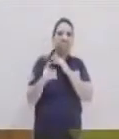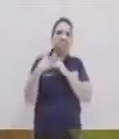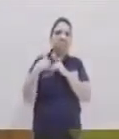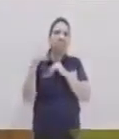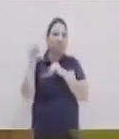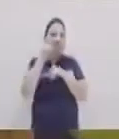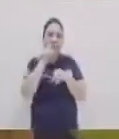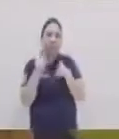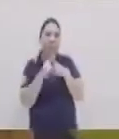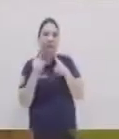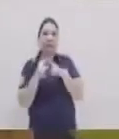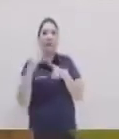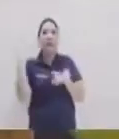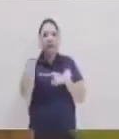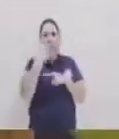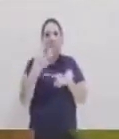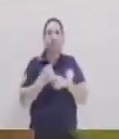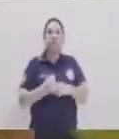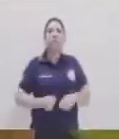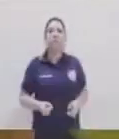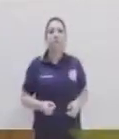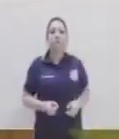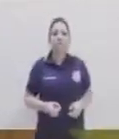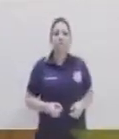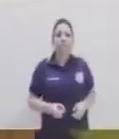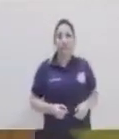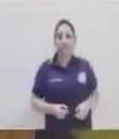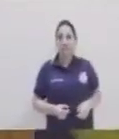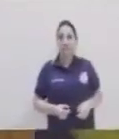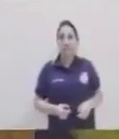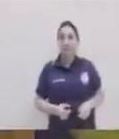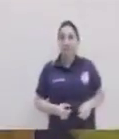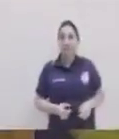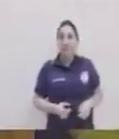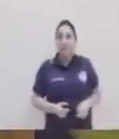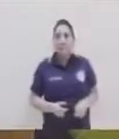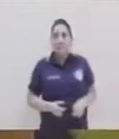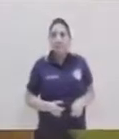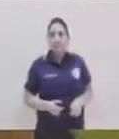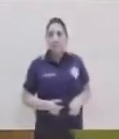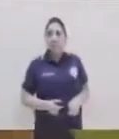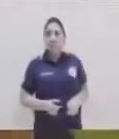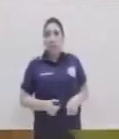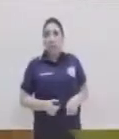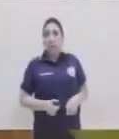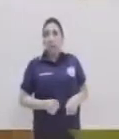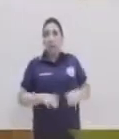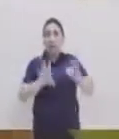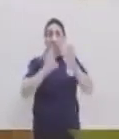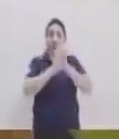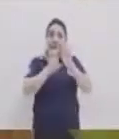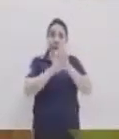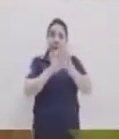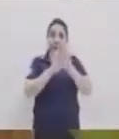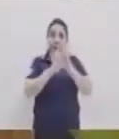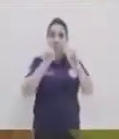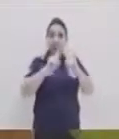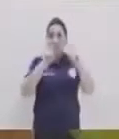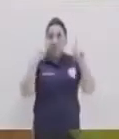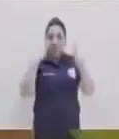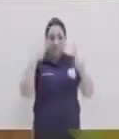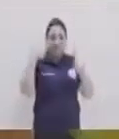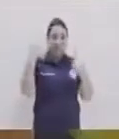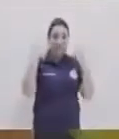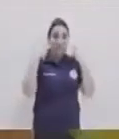en otros. Entonces, es un concepto bastante complejo, pero bien chulo a la hora de que se entiende. Ajá. Pues, porque si logramos empezar a